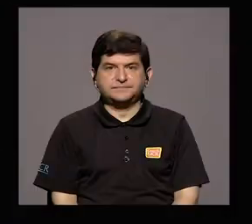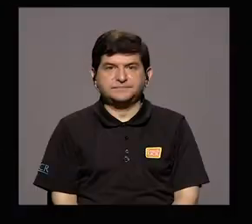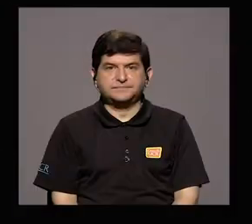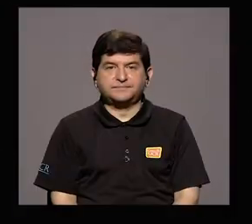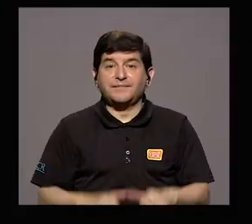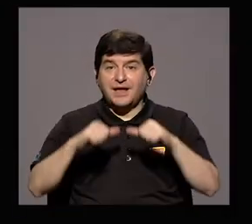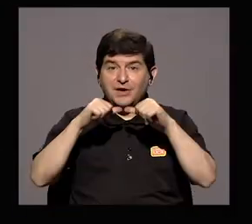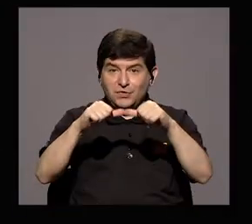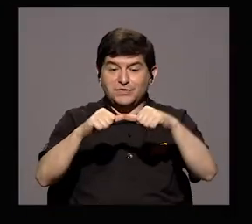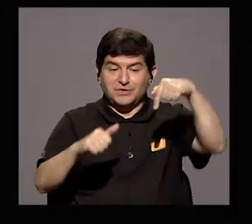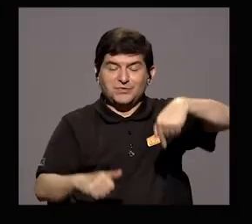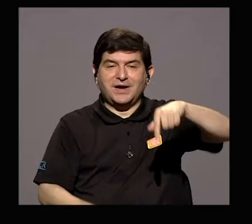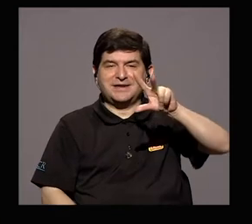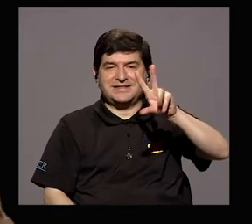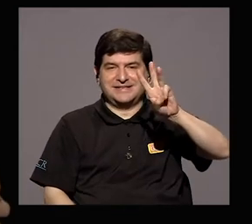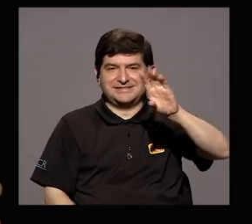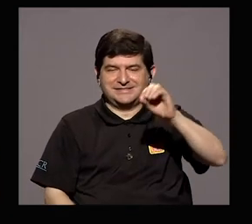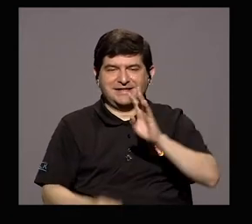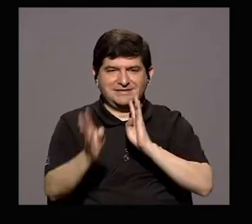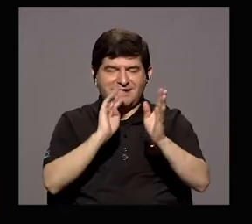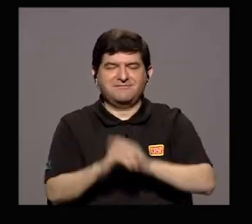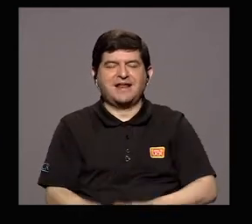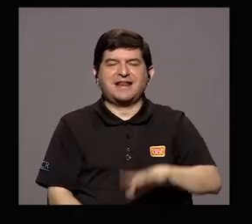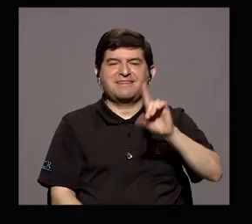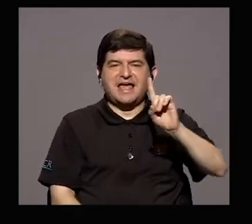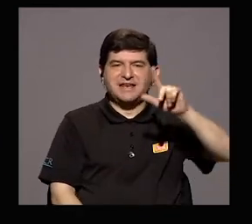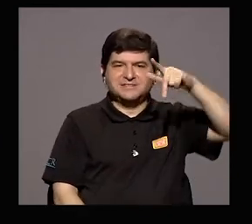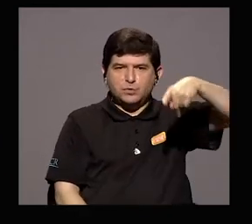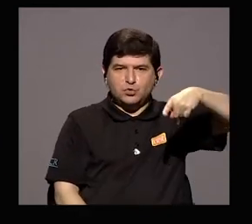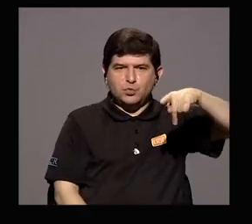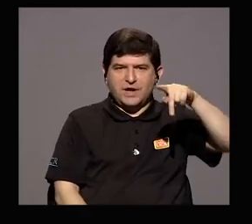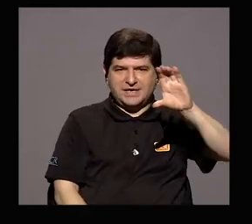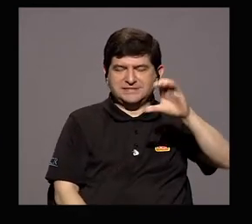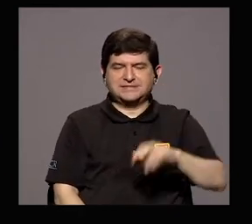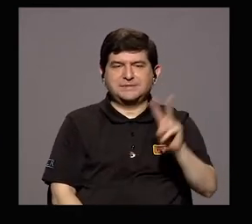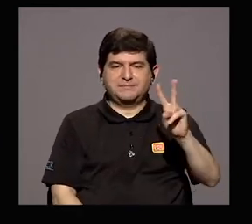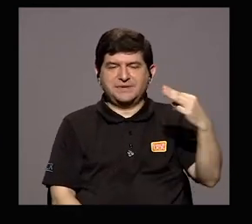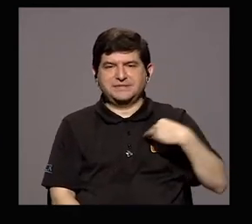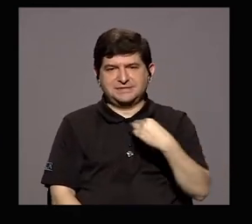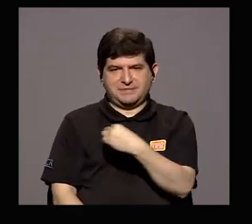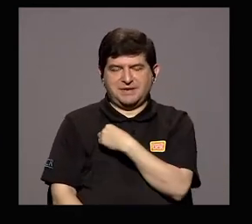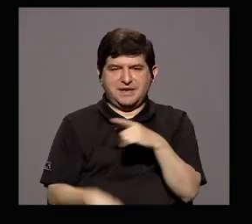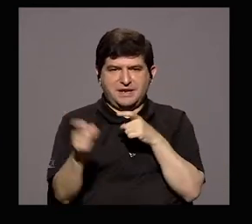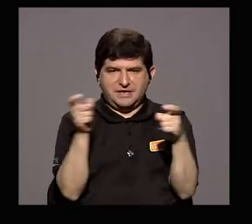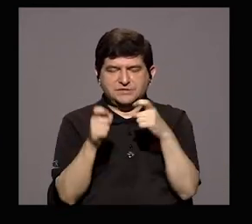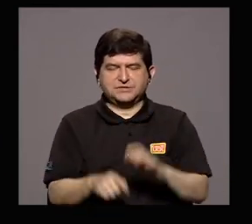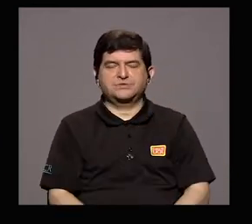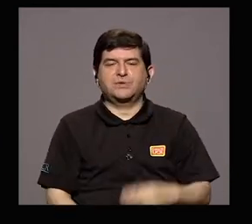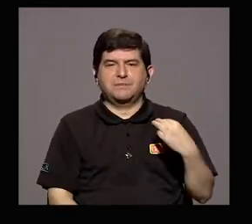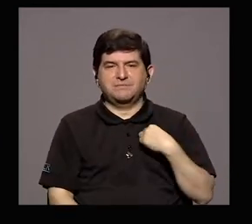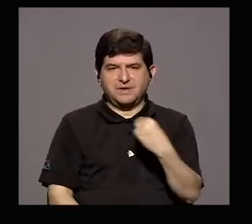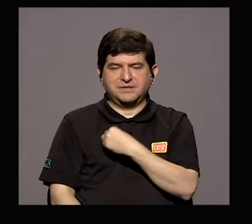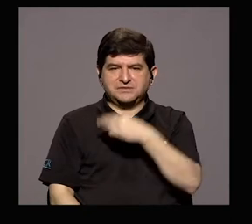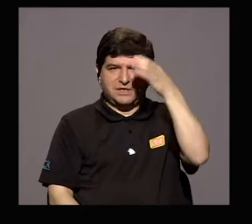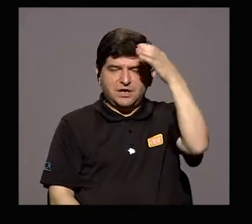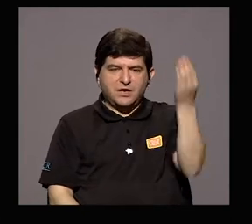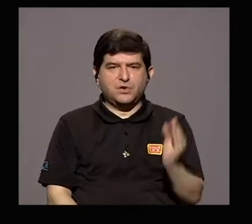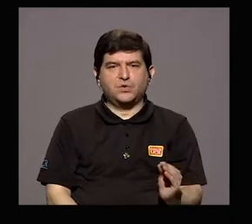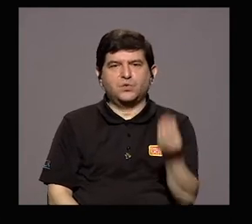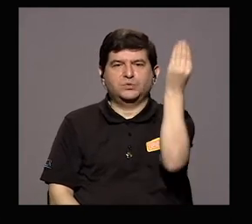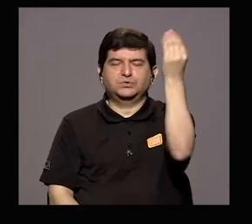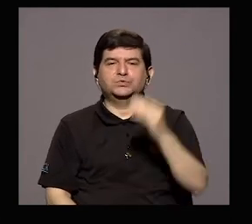Regresamos, estamos en 360, conversando con don Denis Portugués Cascante, el viceministro de Administración del Ministerio de Cultura y Juventud.